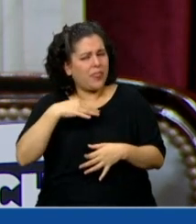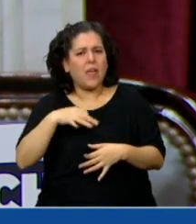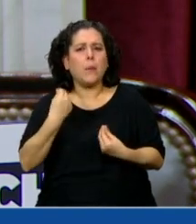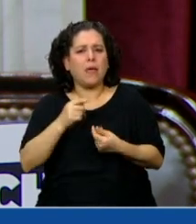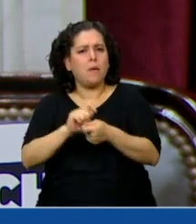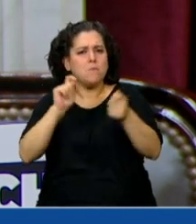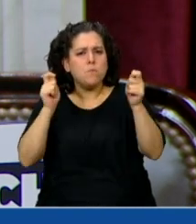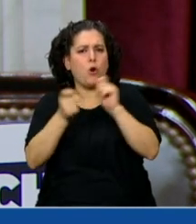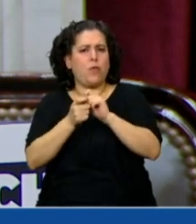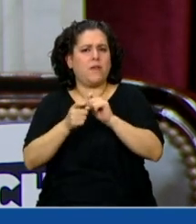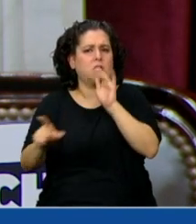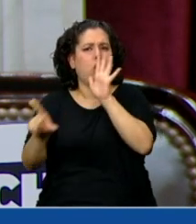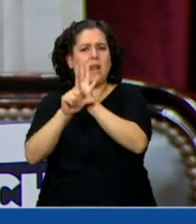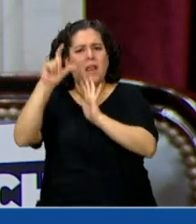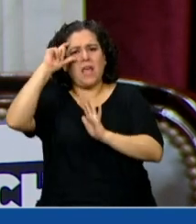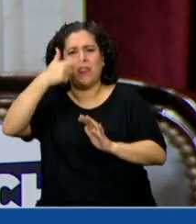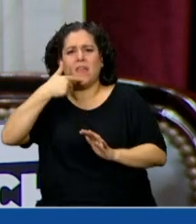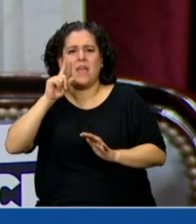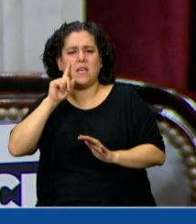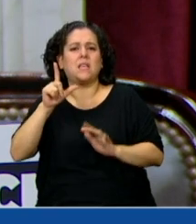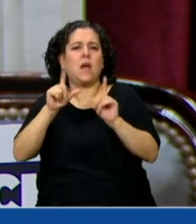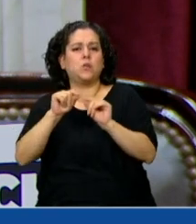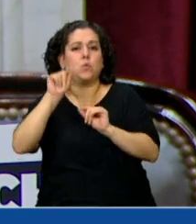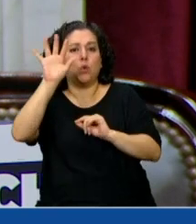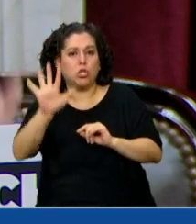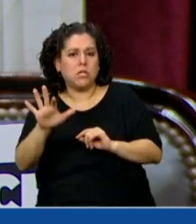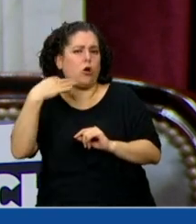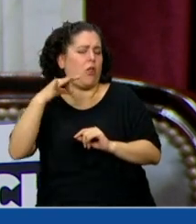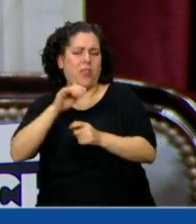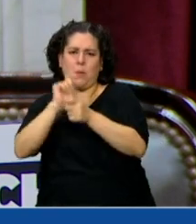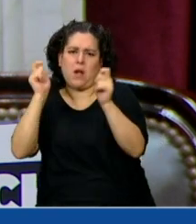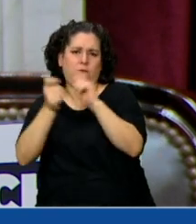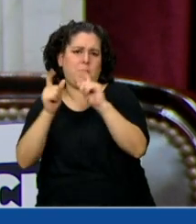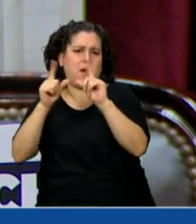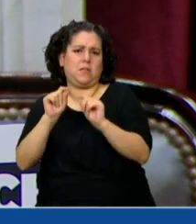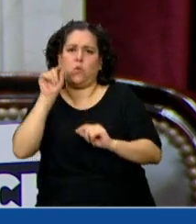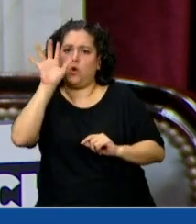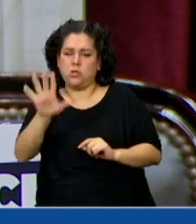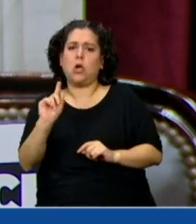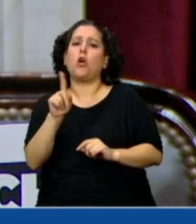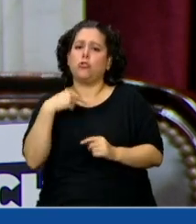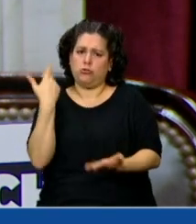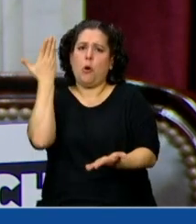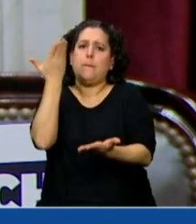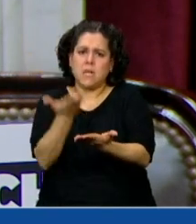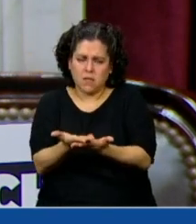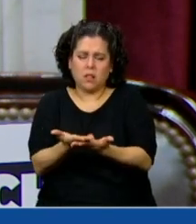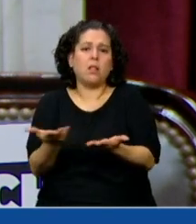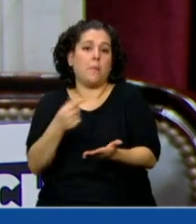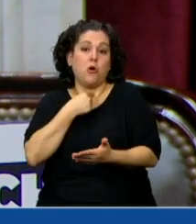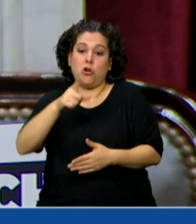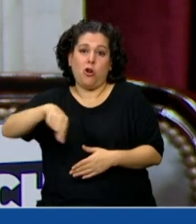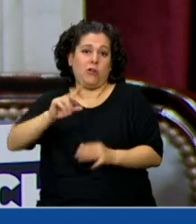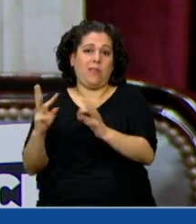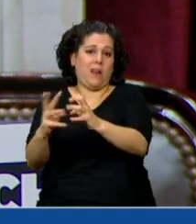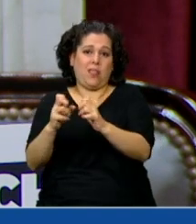de una modificación efectiva de la ley de ESI, su artículo 5, que nosotros sistemáticamente presentamos y no se quiere tratar en